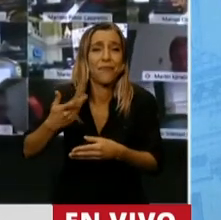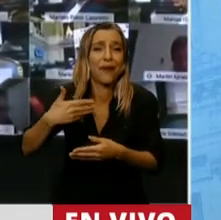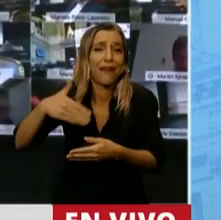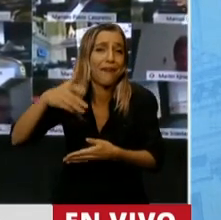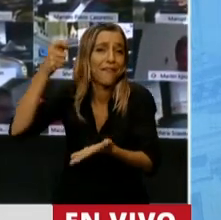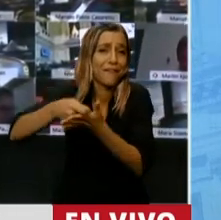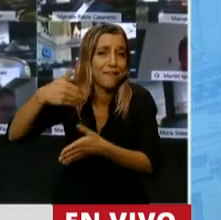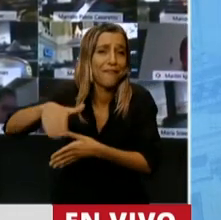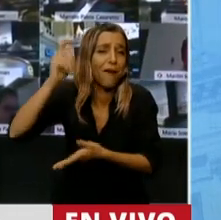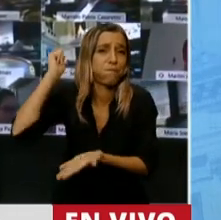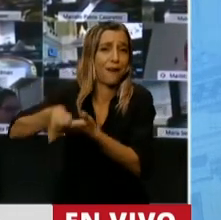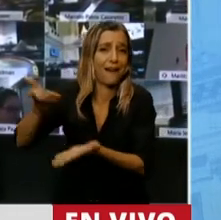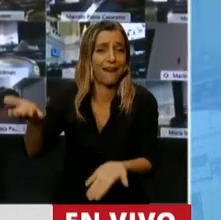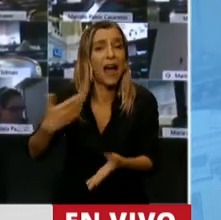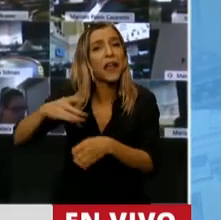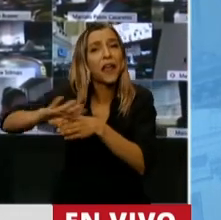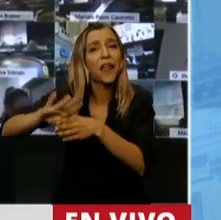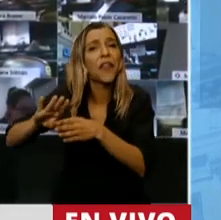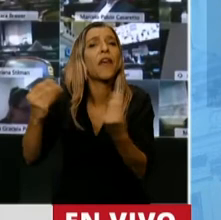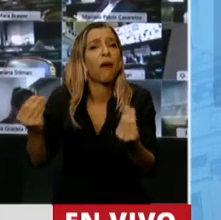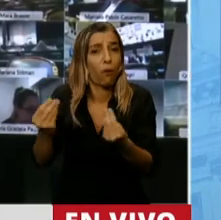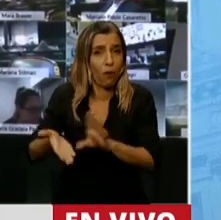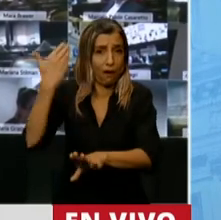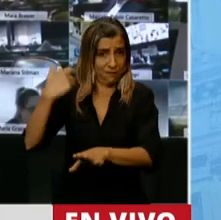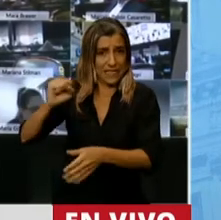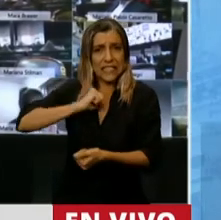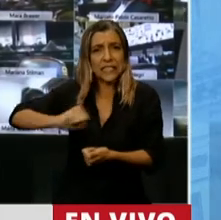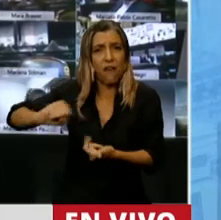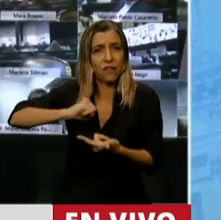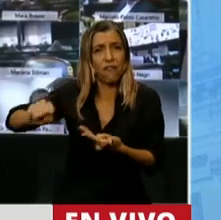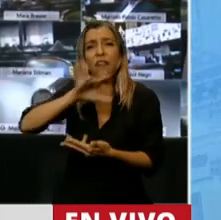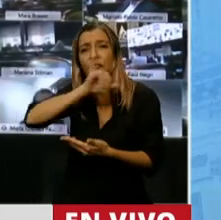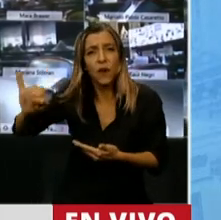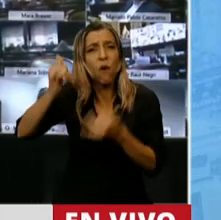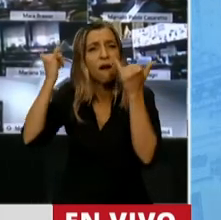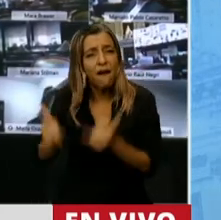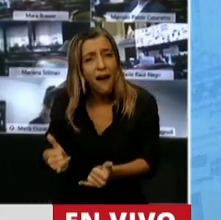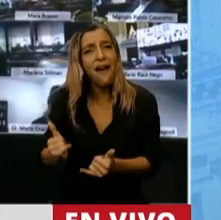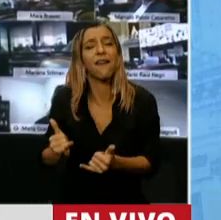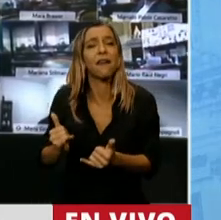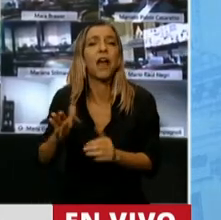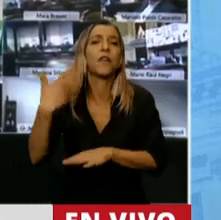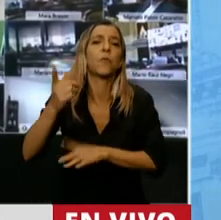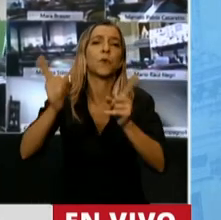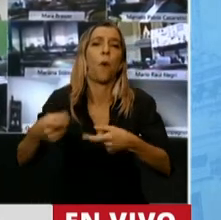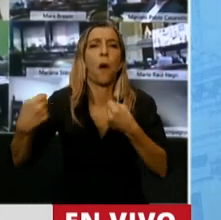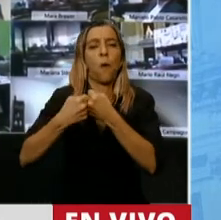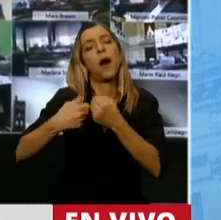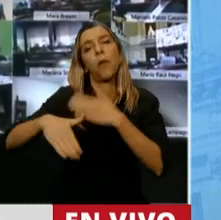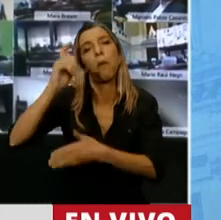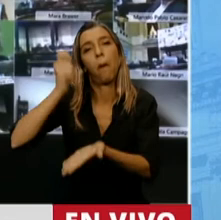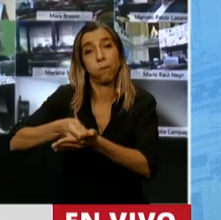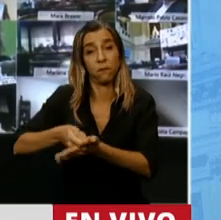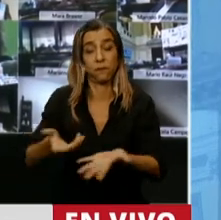ni siquiera investigaron las estafas que algunos denunciaban cuando estaban en la oposición. Acá,